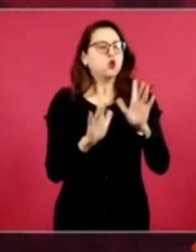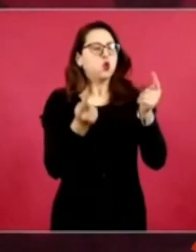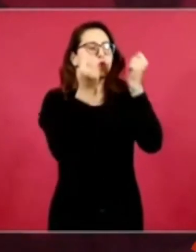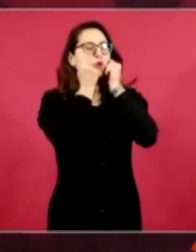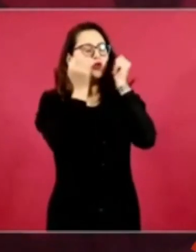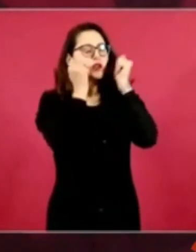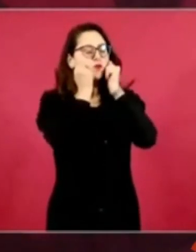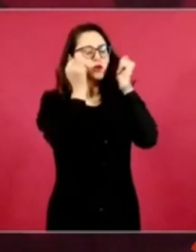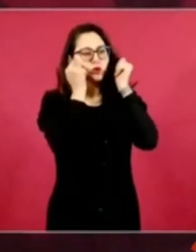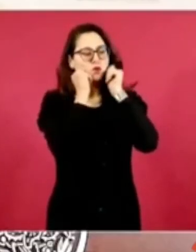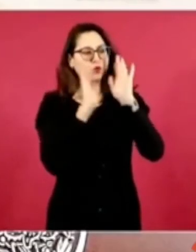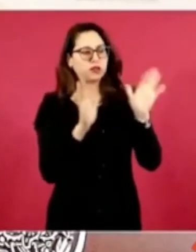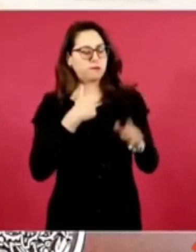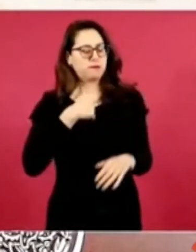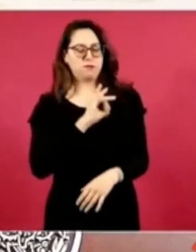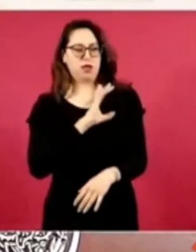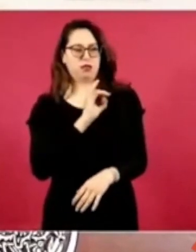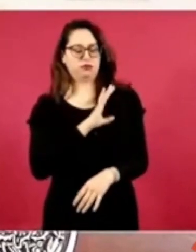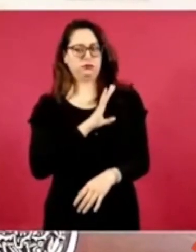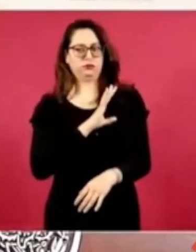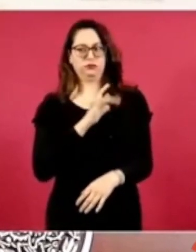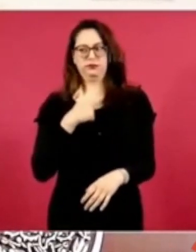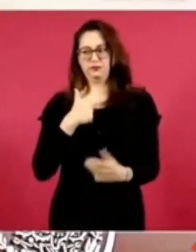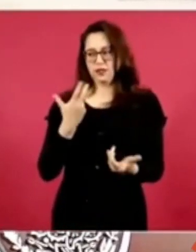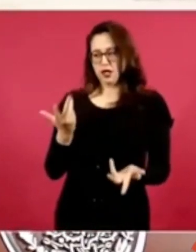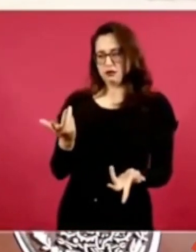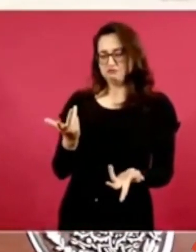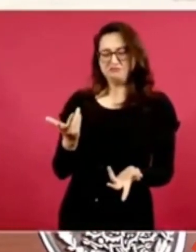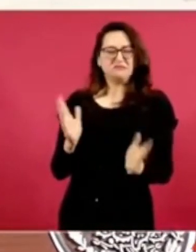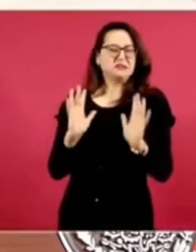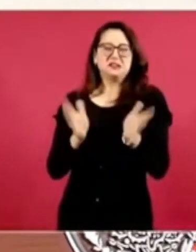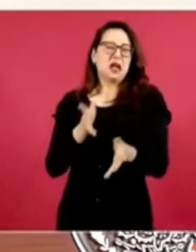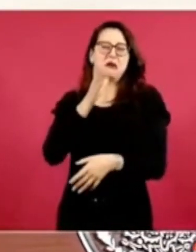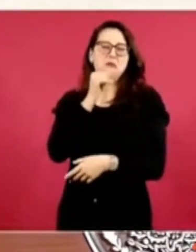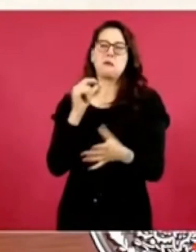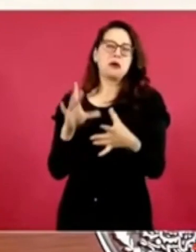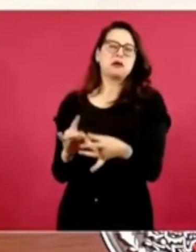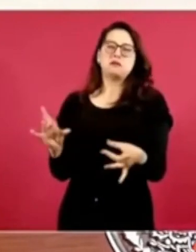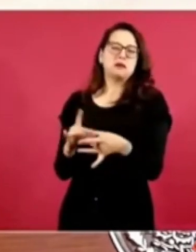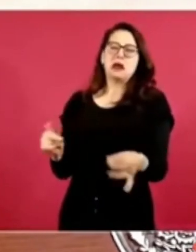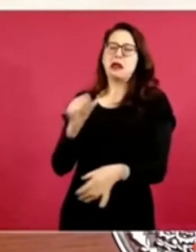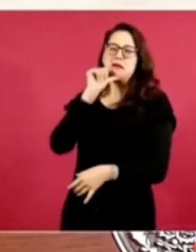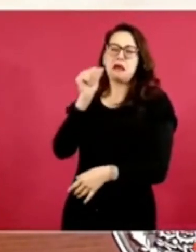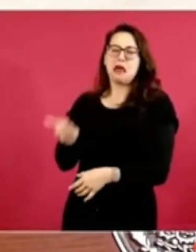Lo que se debe de combatir más